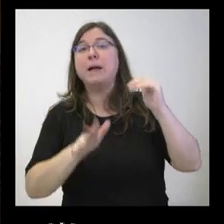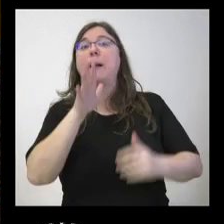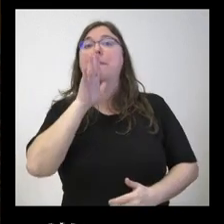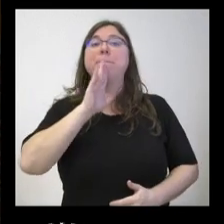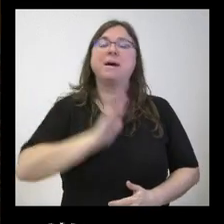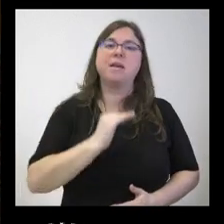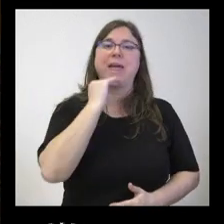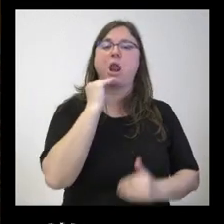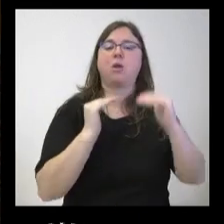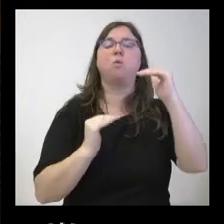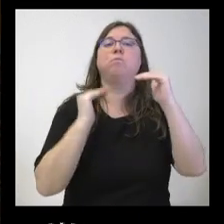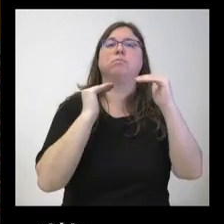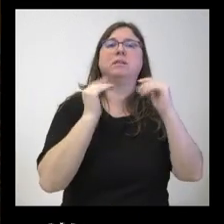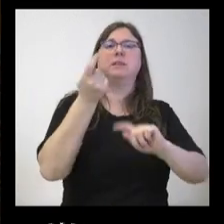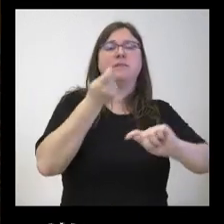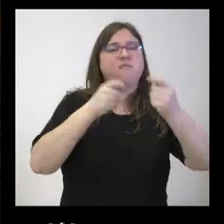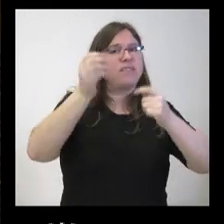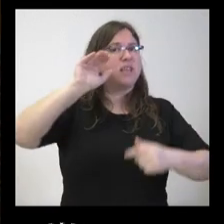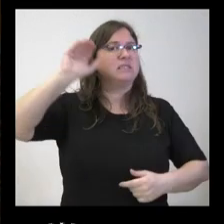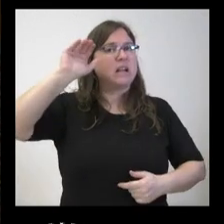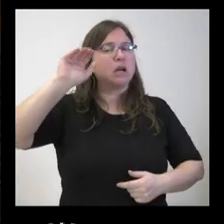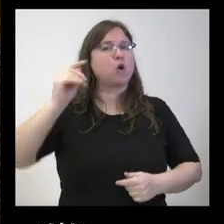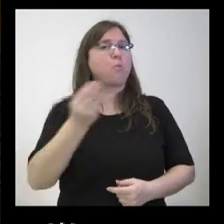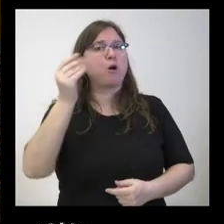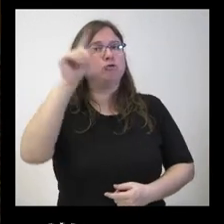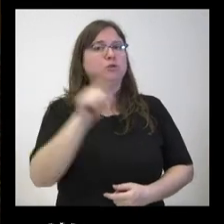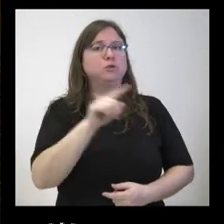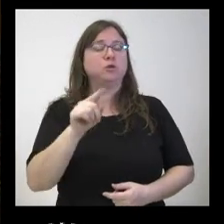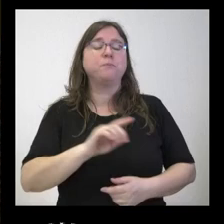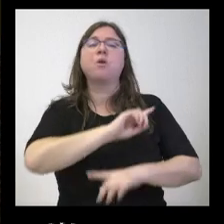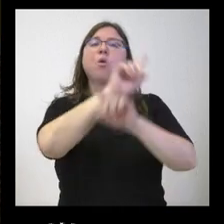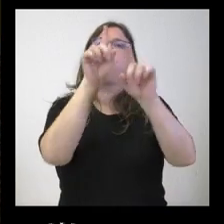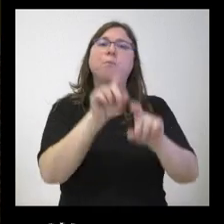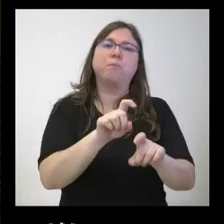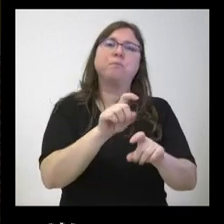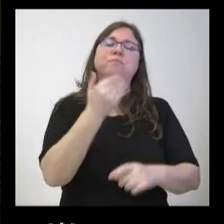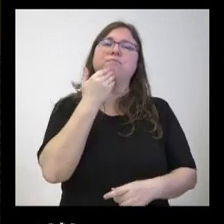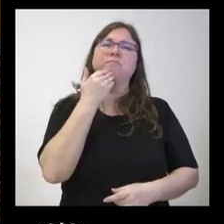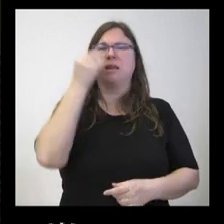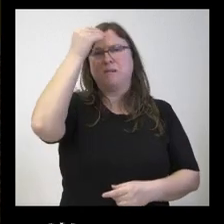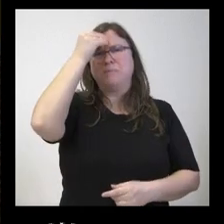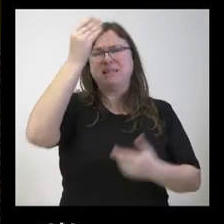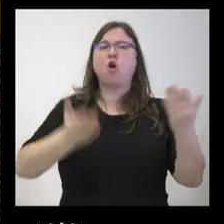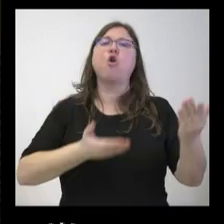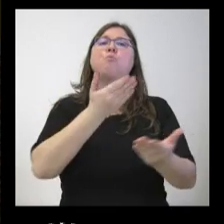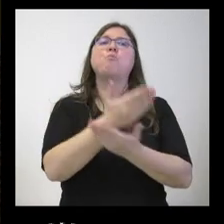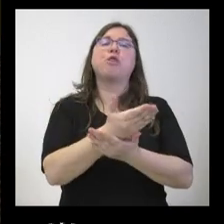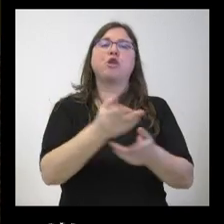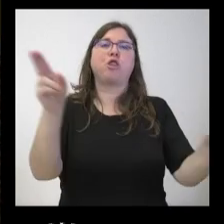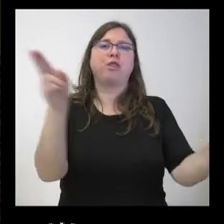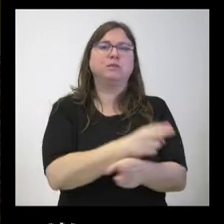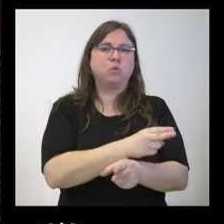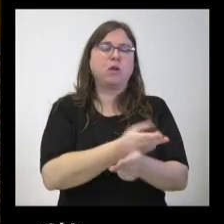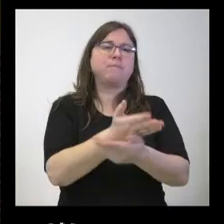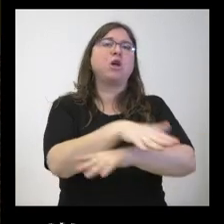y es que las exportaciones van mejor y por último quería una valoración de la Junta sobre la moción de censura que plantea Vox al